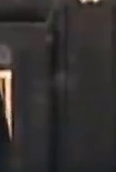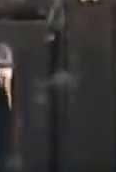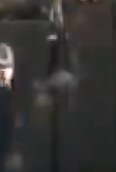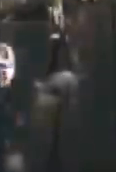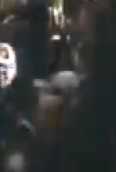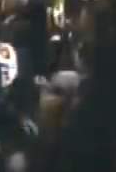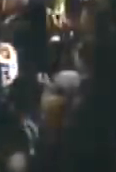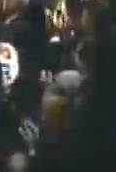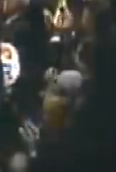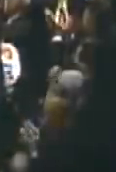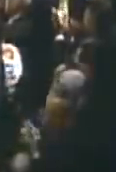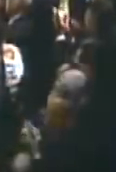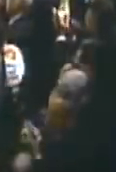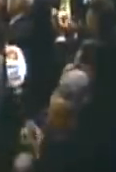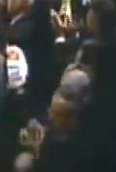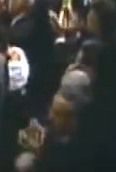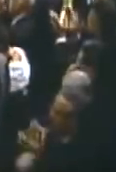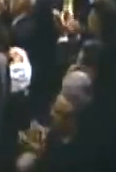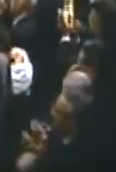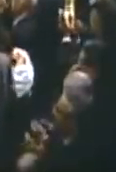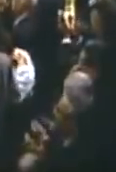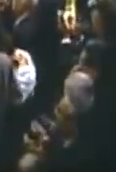desde hoy nuestra acción